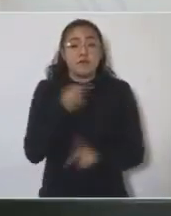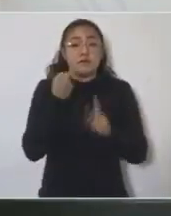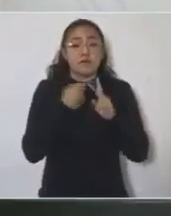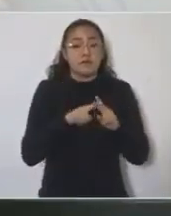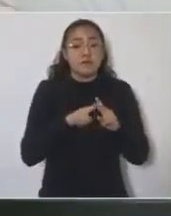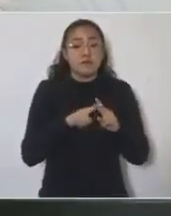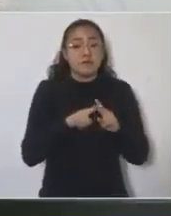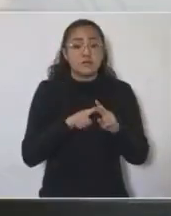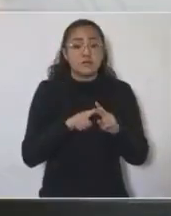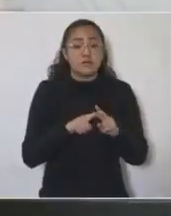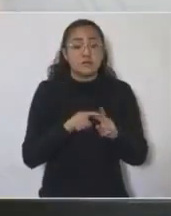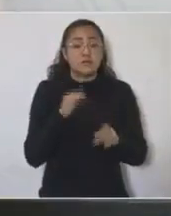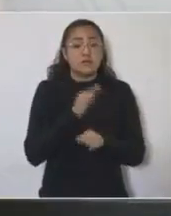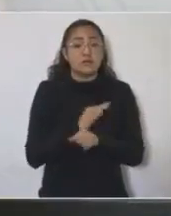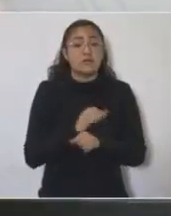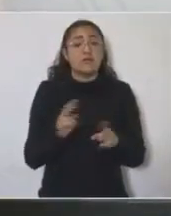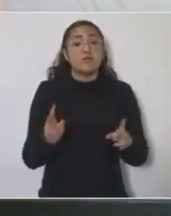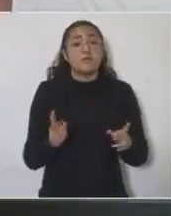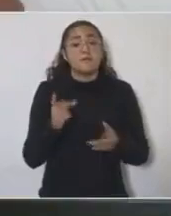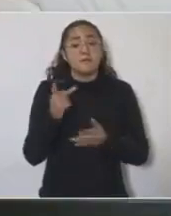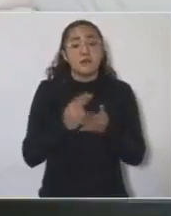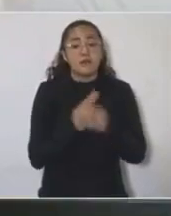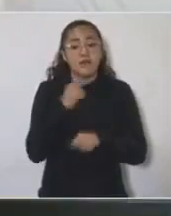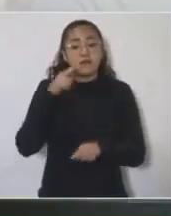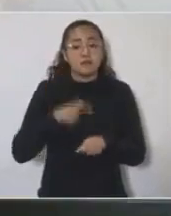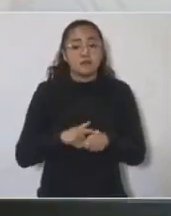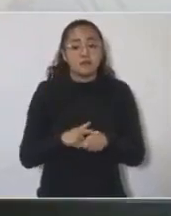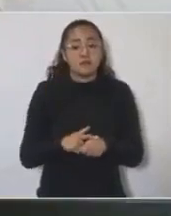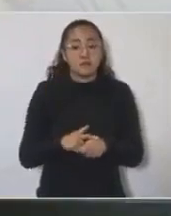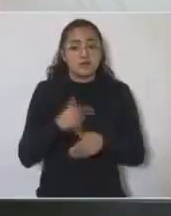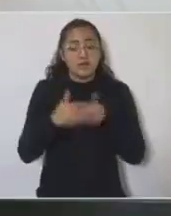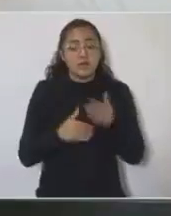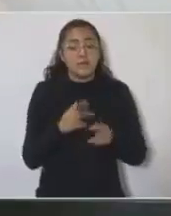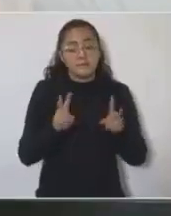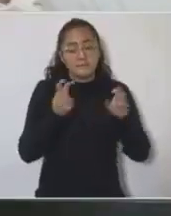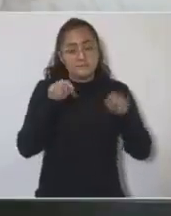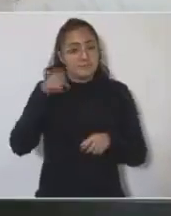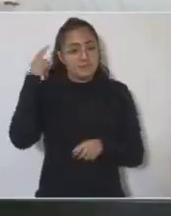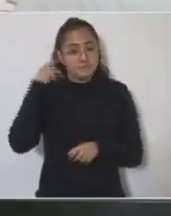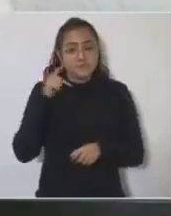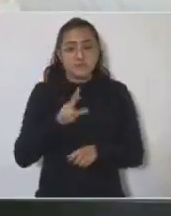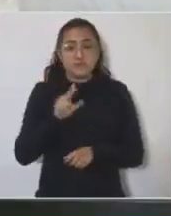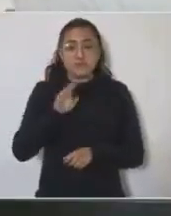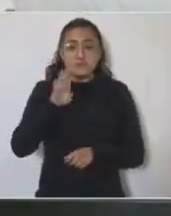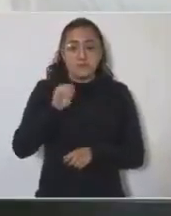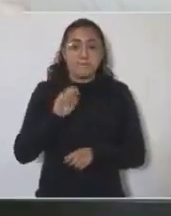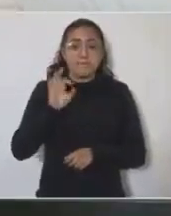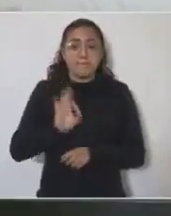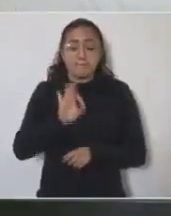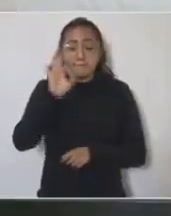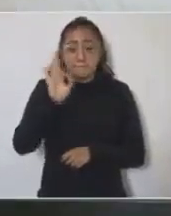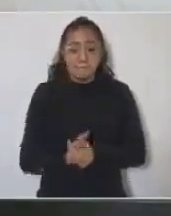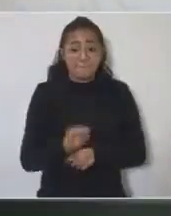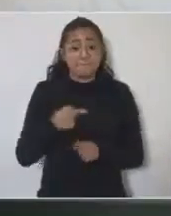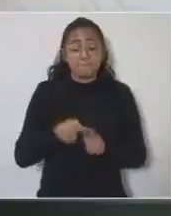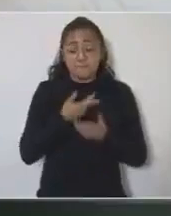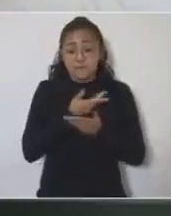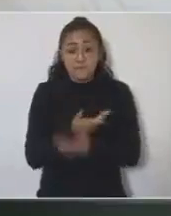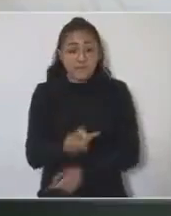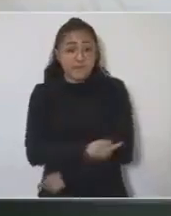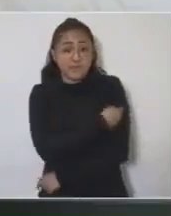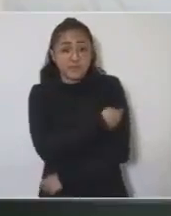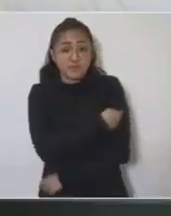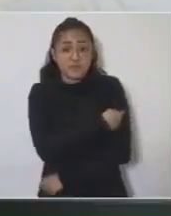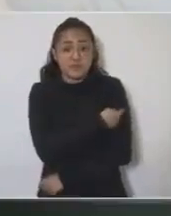inició el Plan Nacional Correcaminos Capítulo Puebla. El 89% de las vacunas